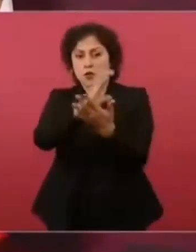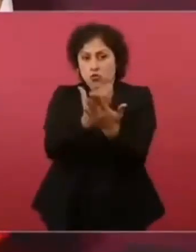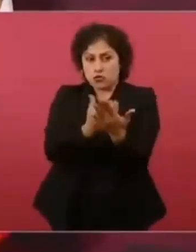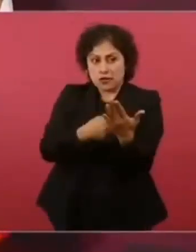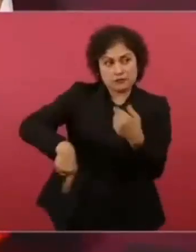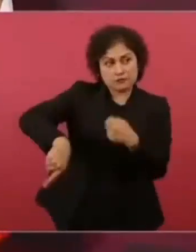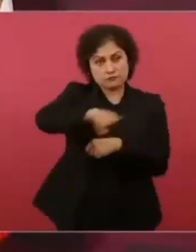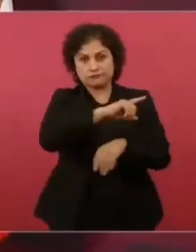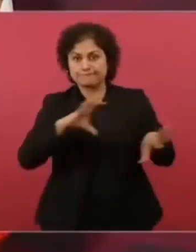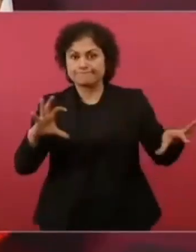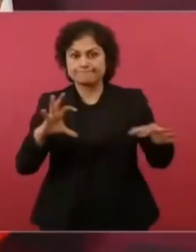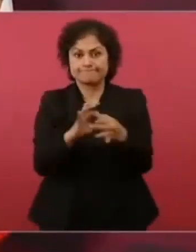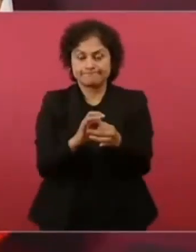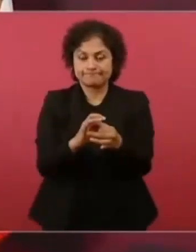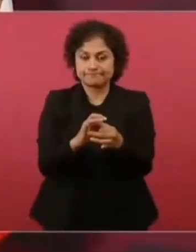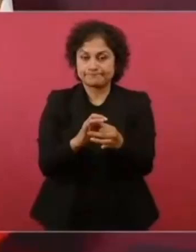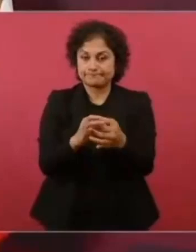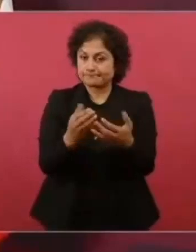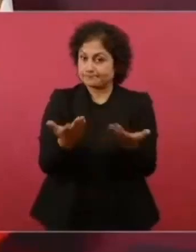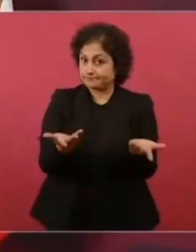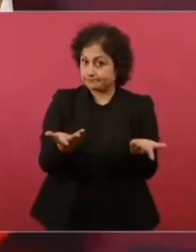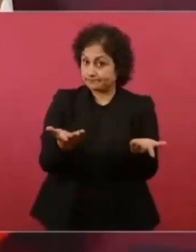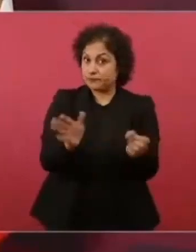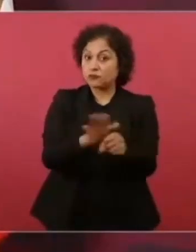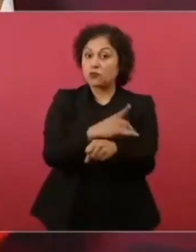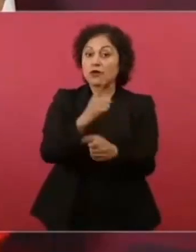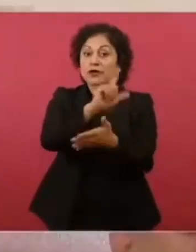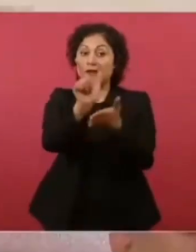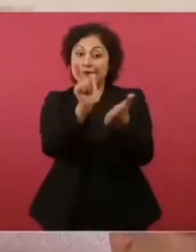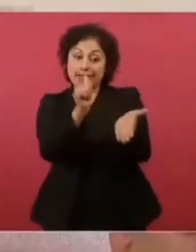los trabajadores tienen que aprobar